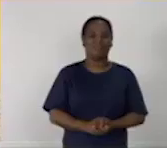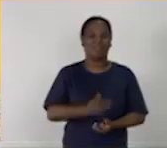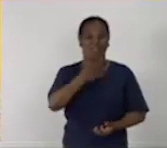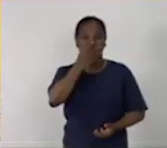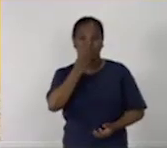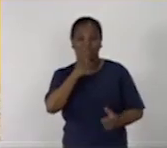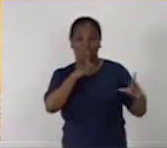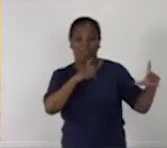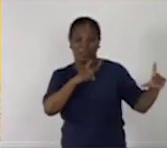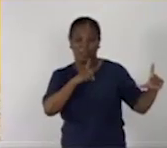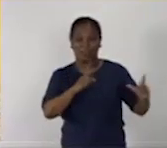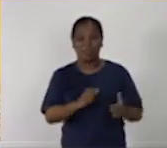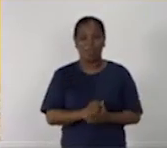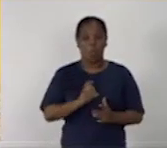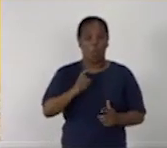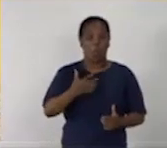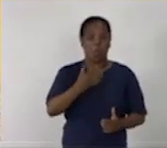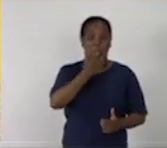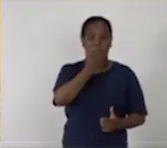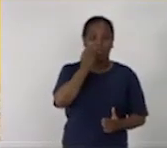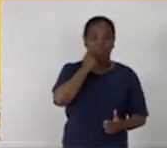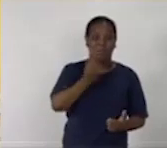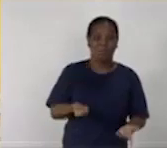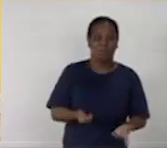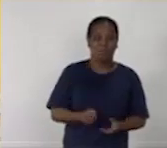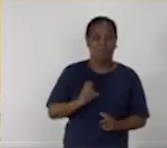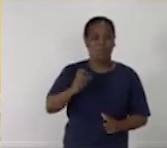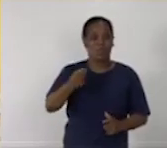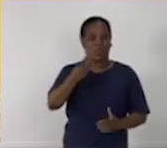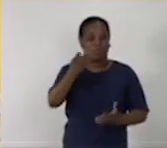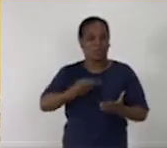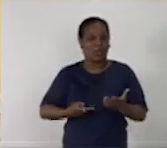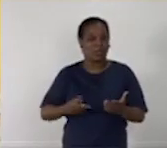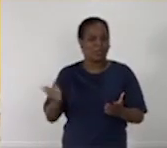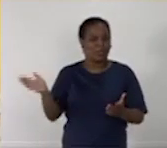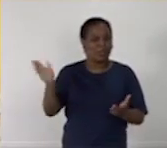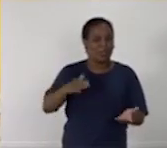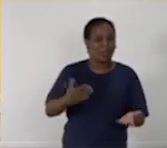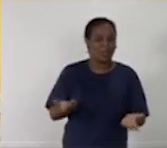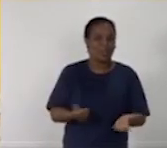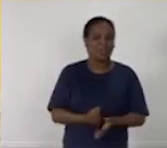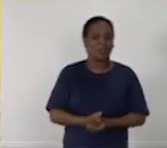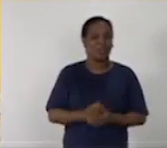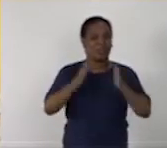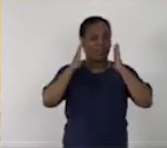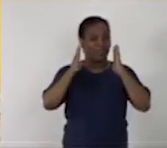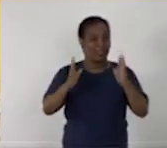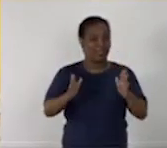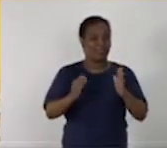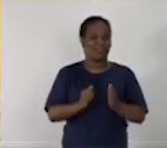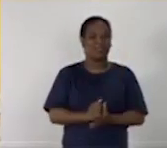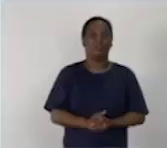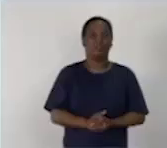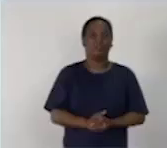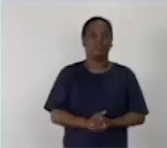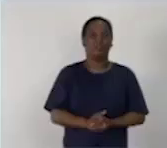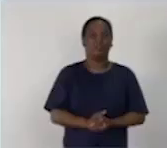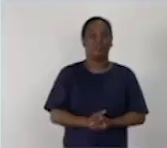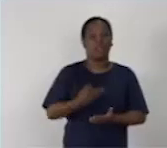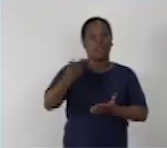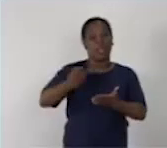¿Les gustaron? ¿Cuáles entonces son esas lecturas que les traigo? Estén atentos.